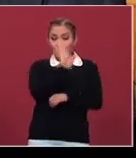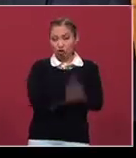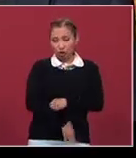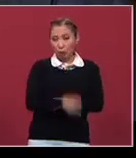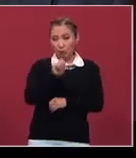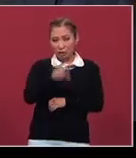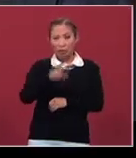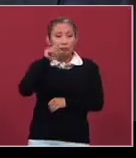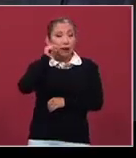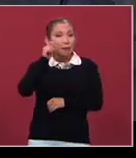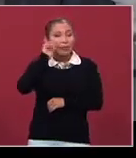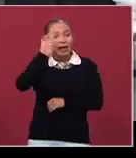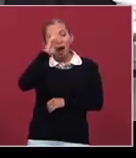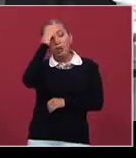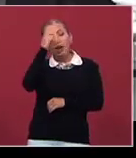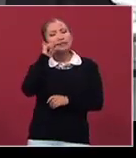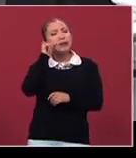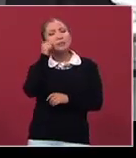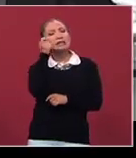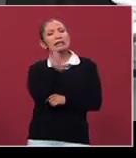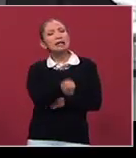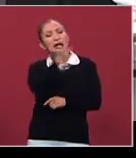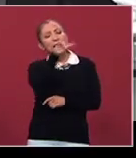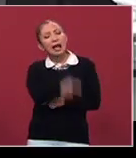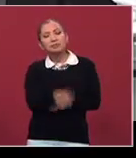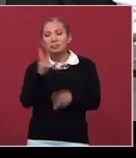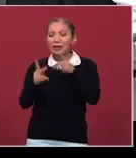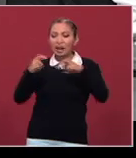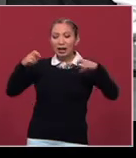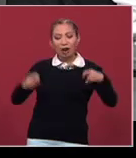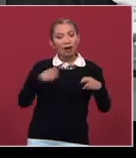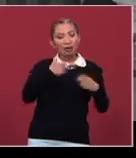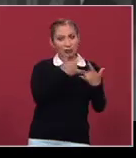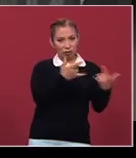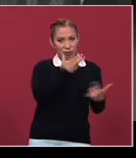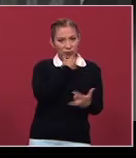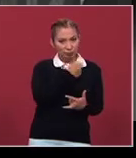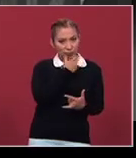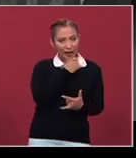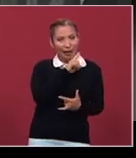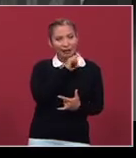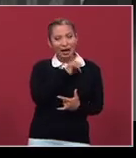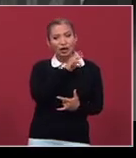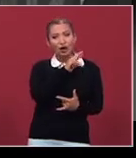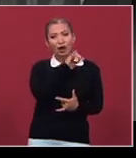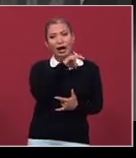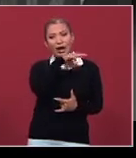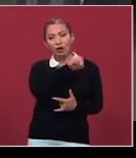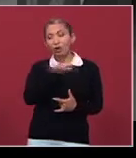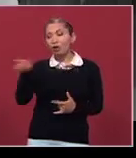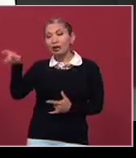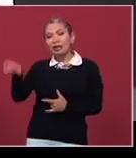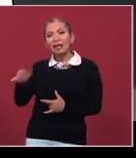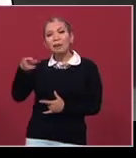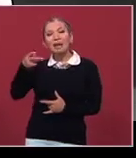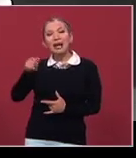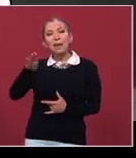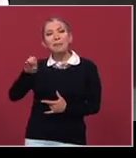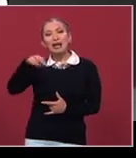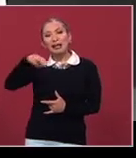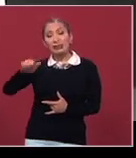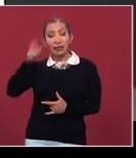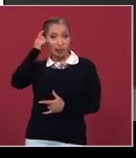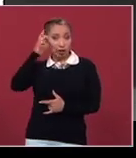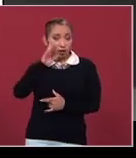Caudillo del Sur recordaremos a Zapata en una charla con el historiador Edgar Rojano y con Gabriela Breña,